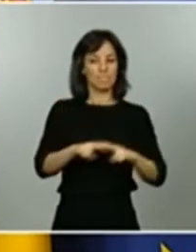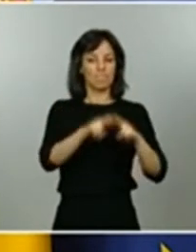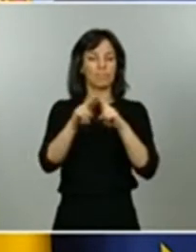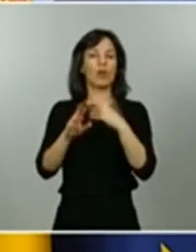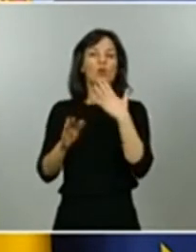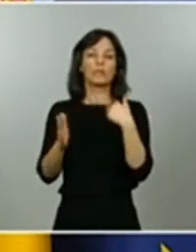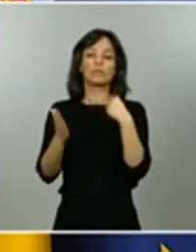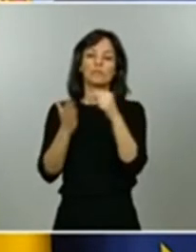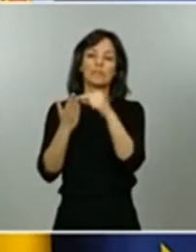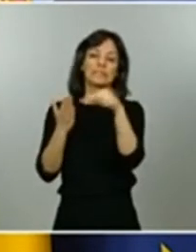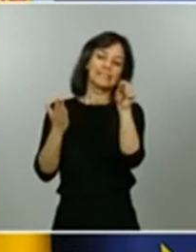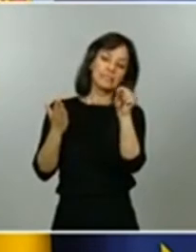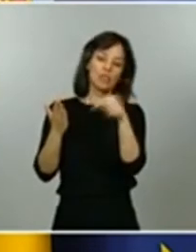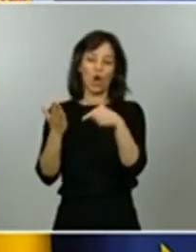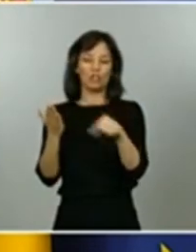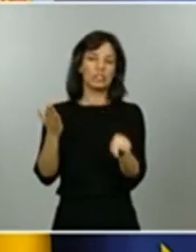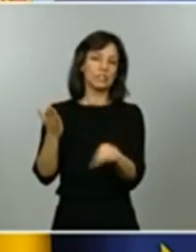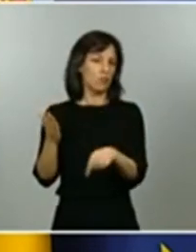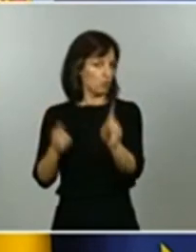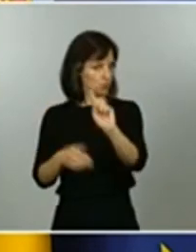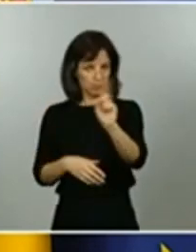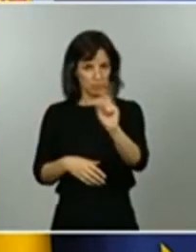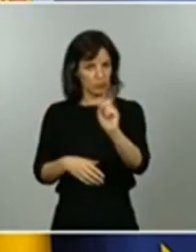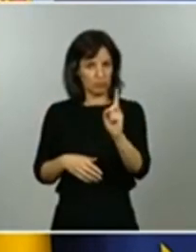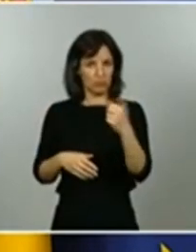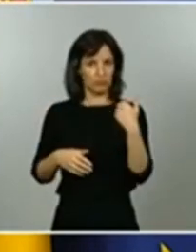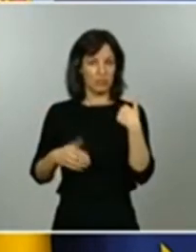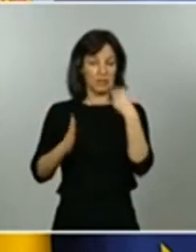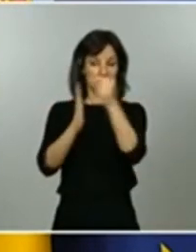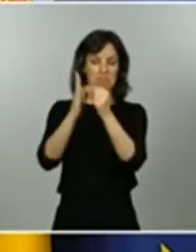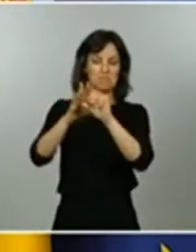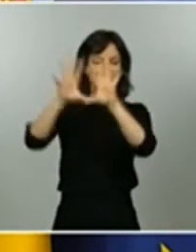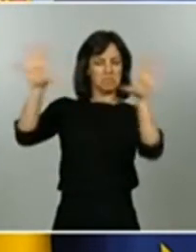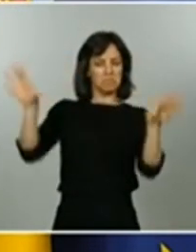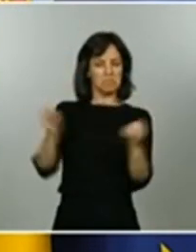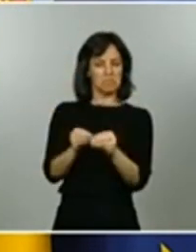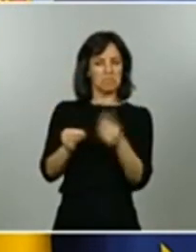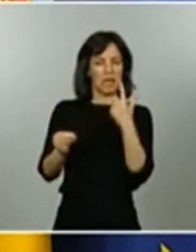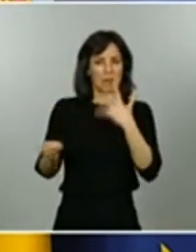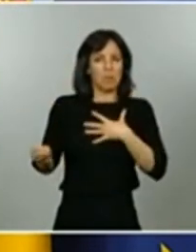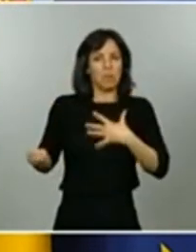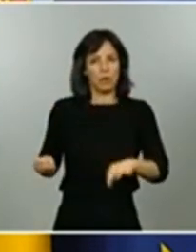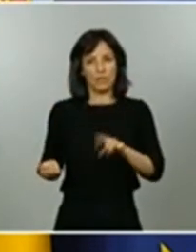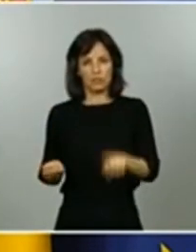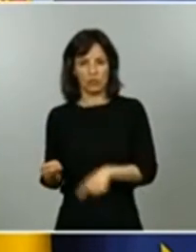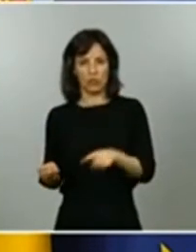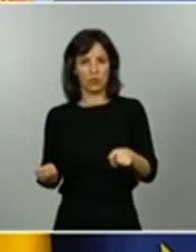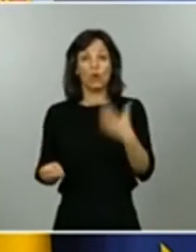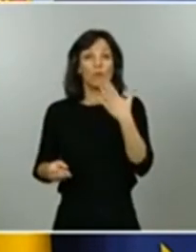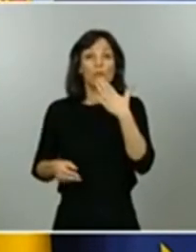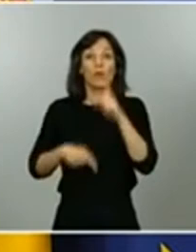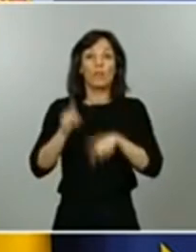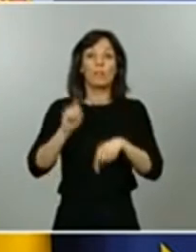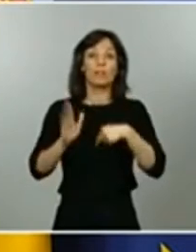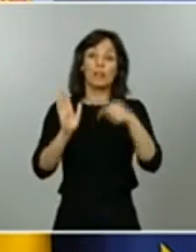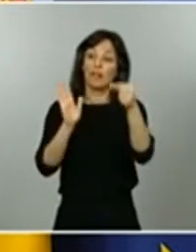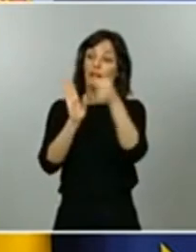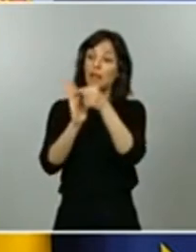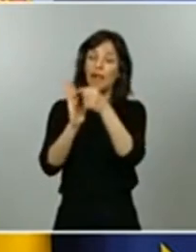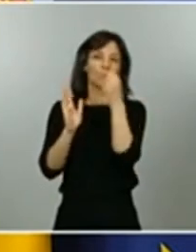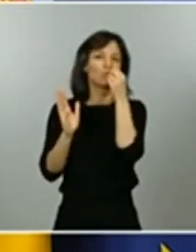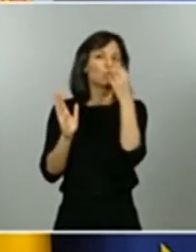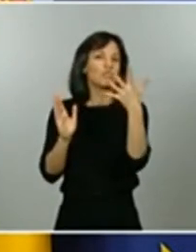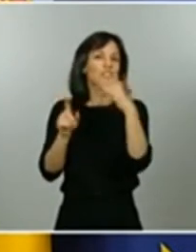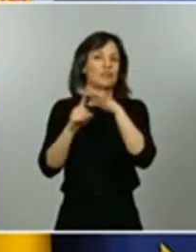no. Esto es una valoración conjunta de los mismos, en los que una situación muy buena en uno puede compensar parcialmente una